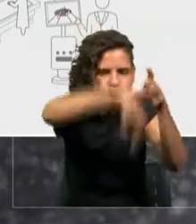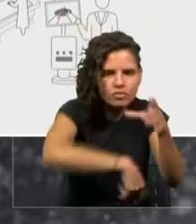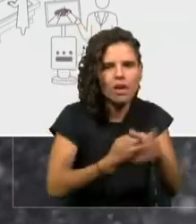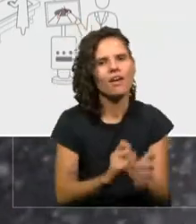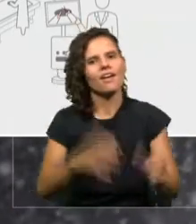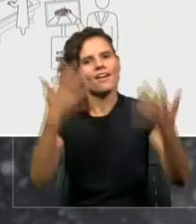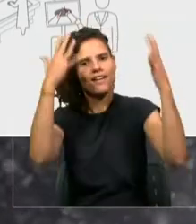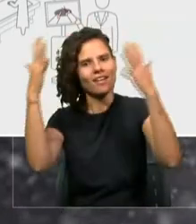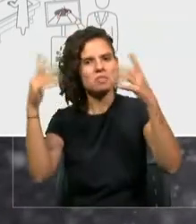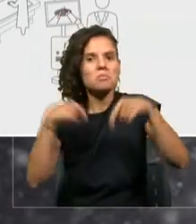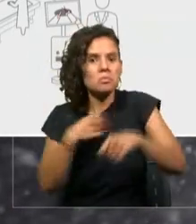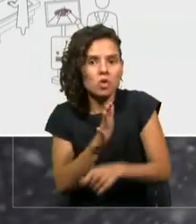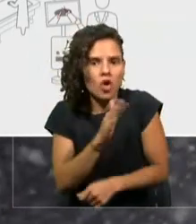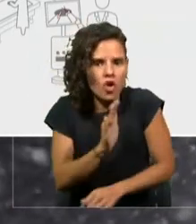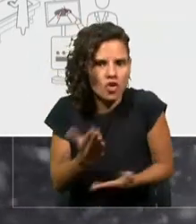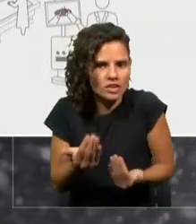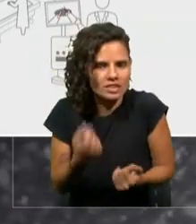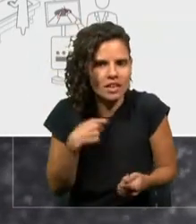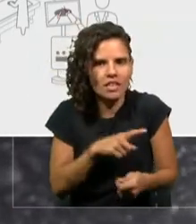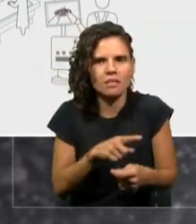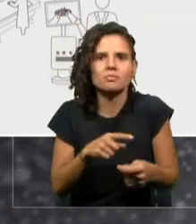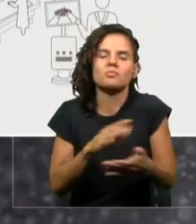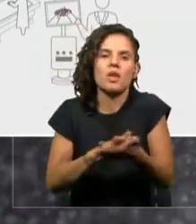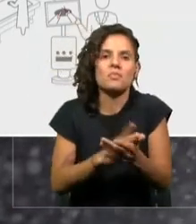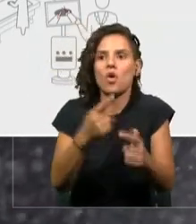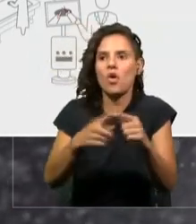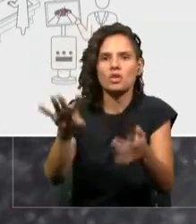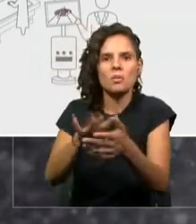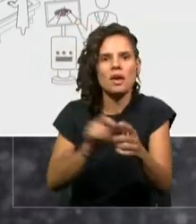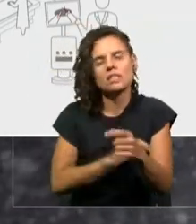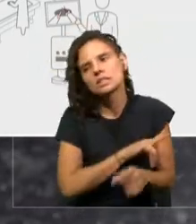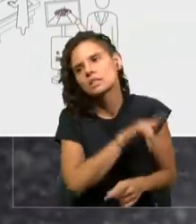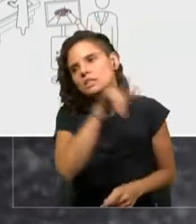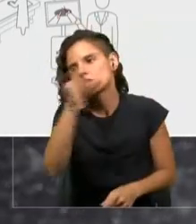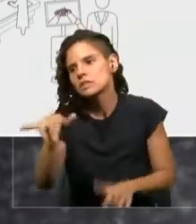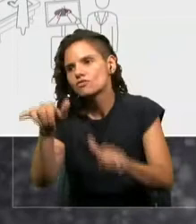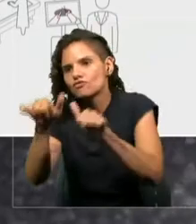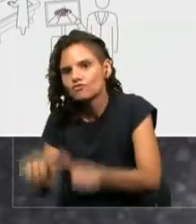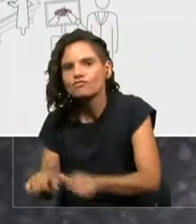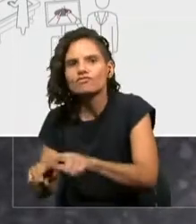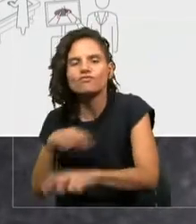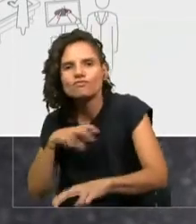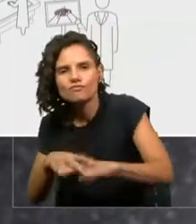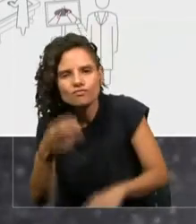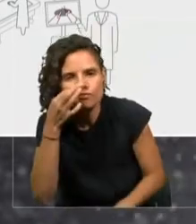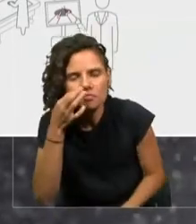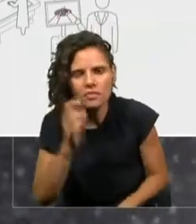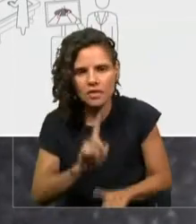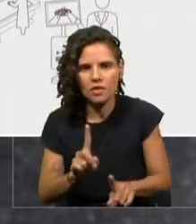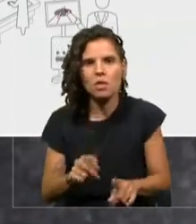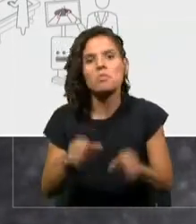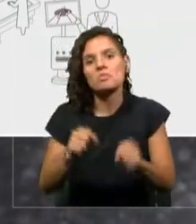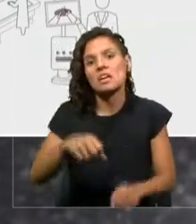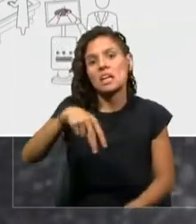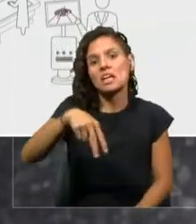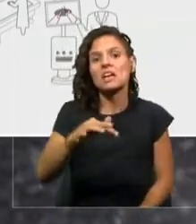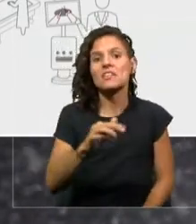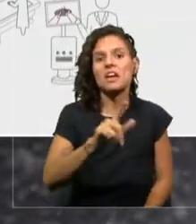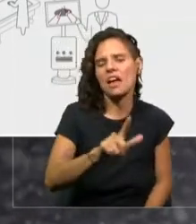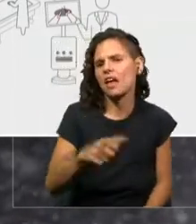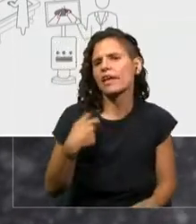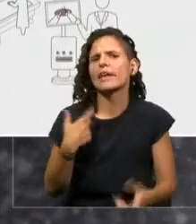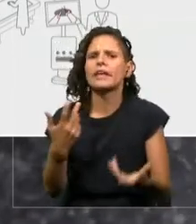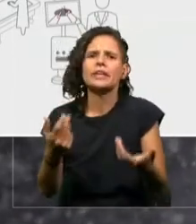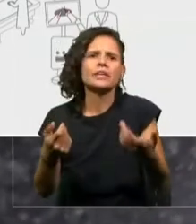estados de algún otro país, lo puedes ver en línea, no importando el deporte, puede ser la NFL, puede ser el soccer, puede ser la Champions,